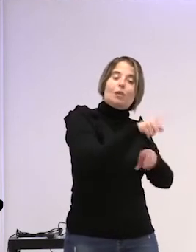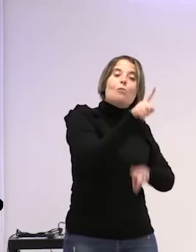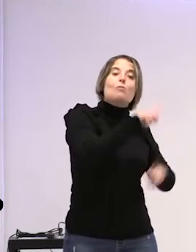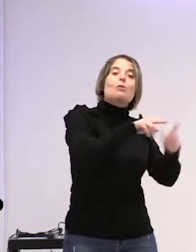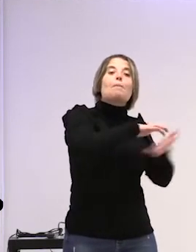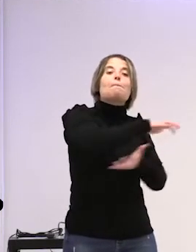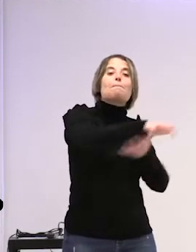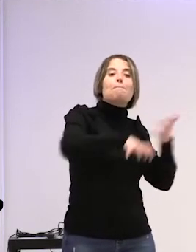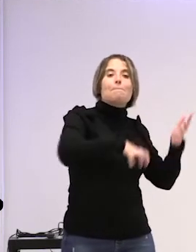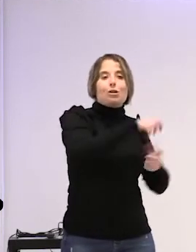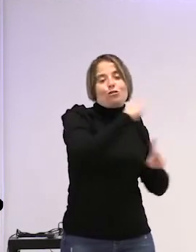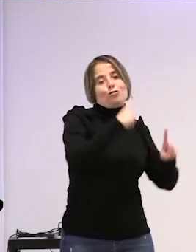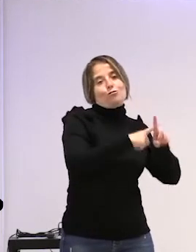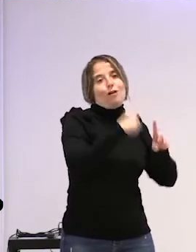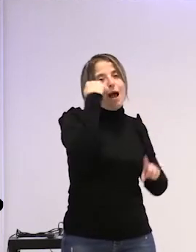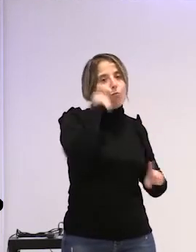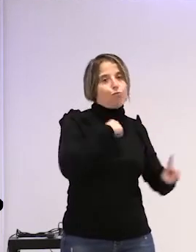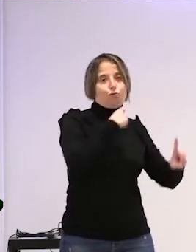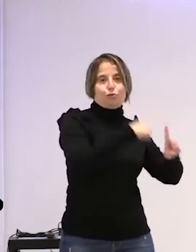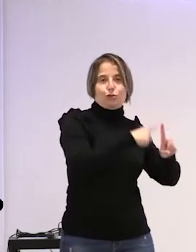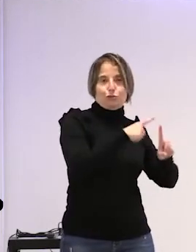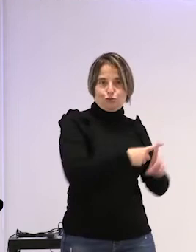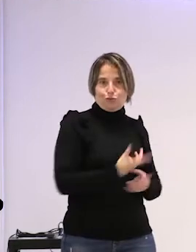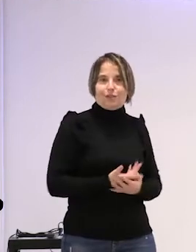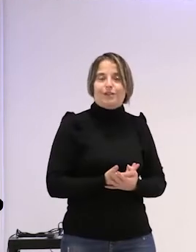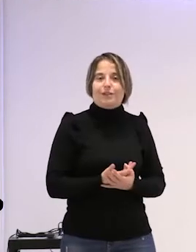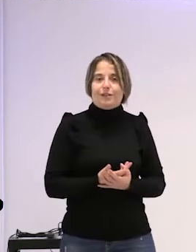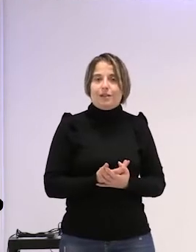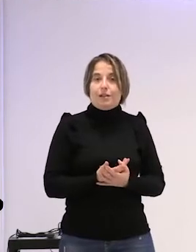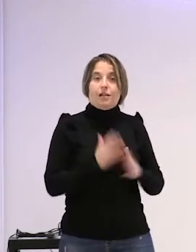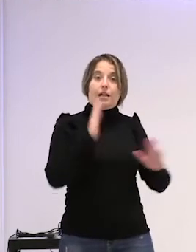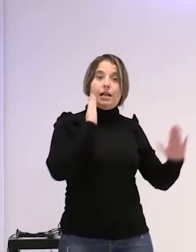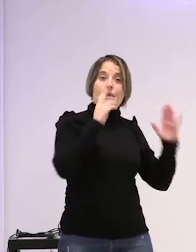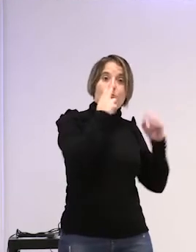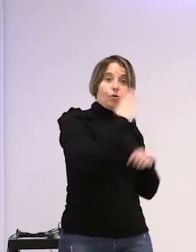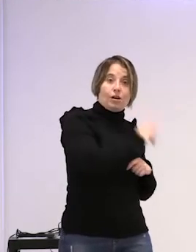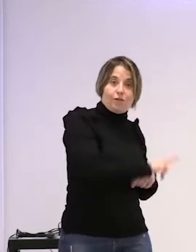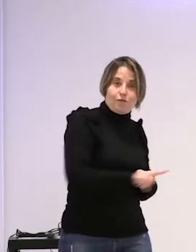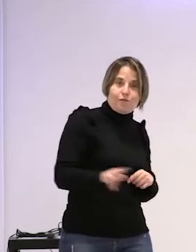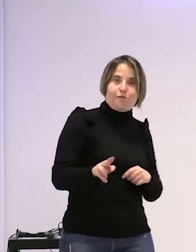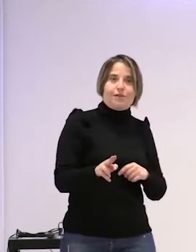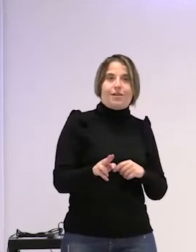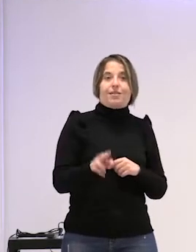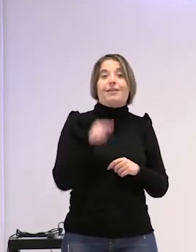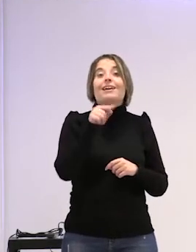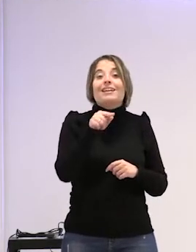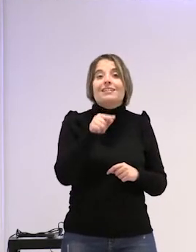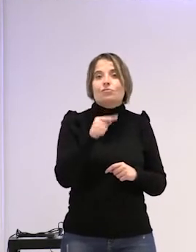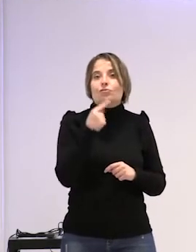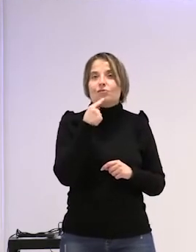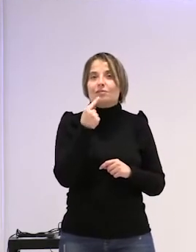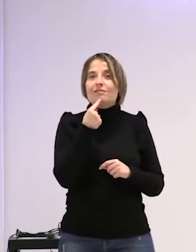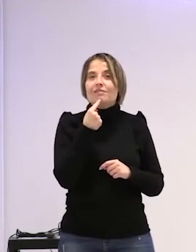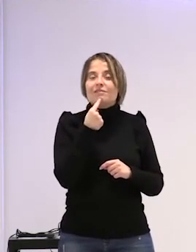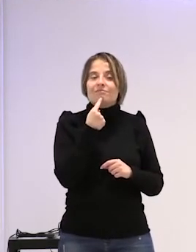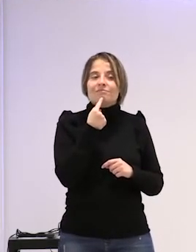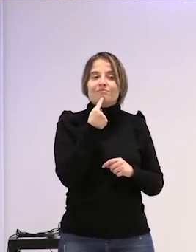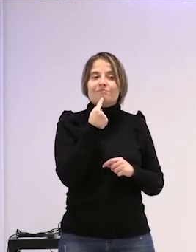violencia sexual el abuso sexual ¿no? en la infancia y nos viene a decir que es tan